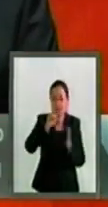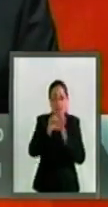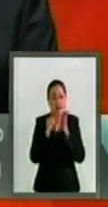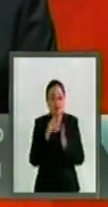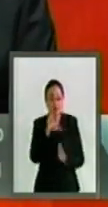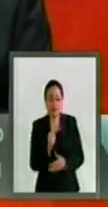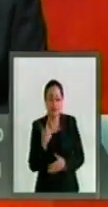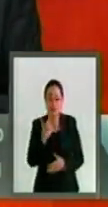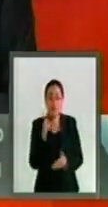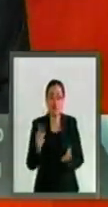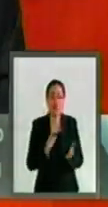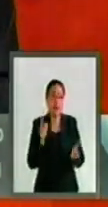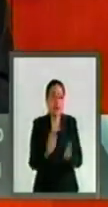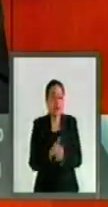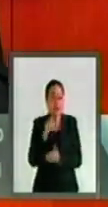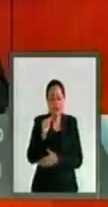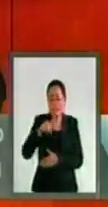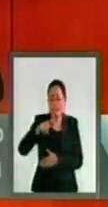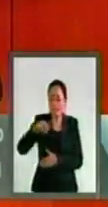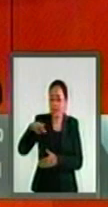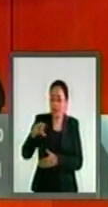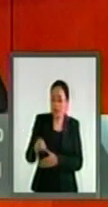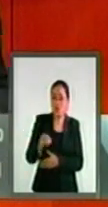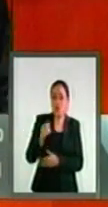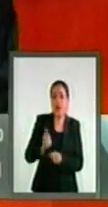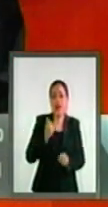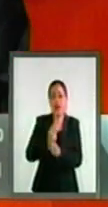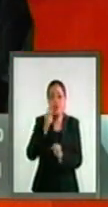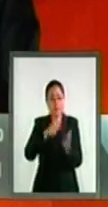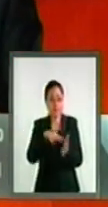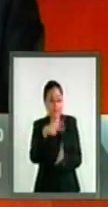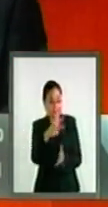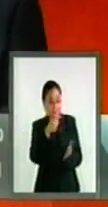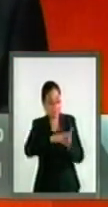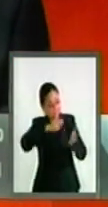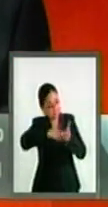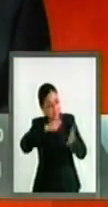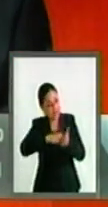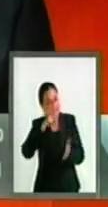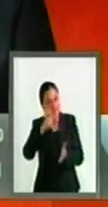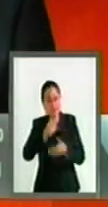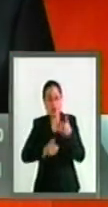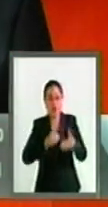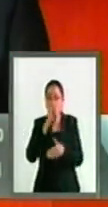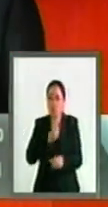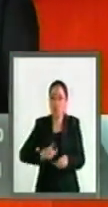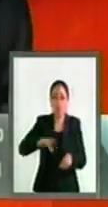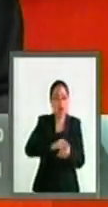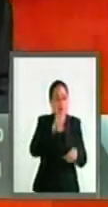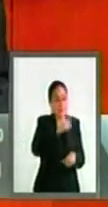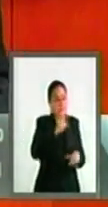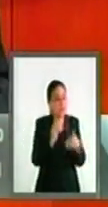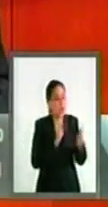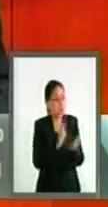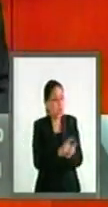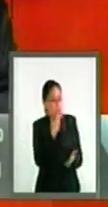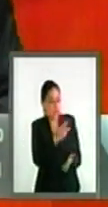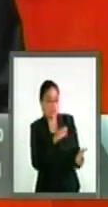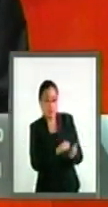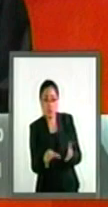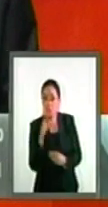61 de la Ley de Amparo en 2013, haciendo improcedente el amparo contra la reforma constitucional,